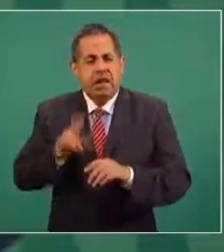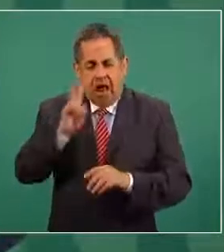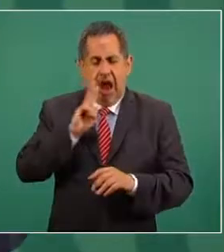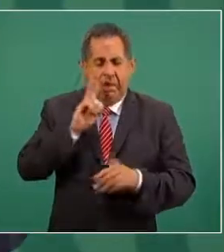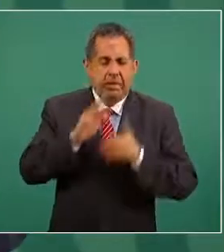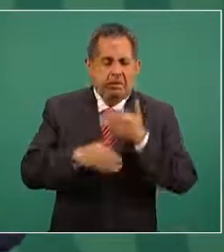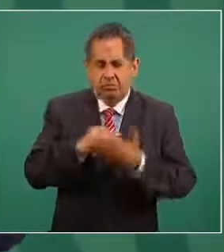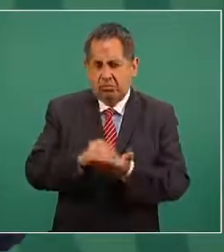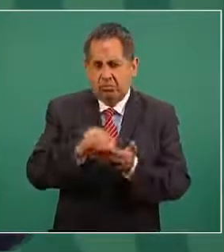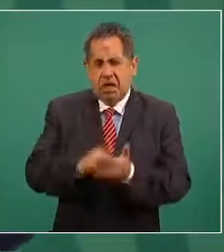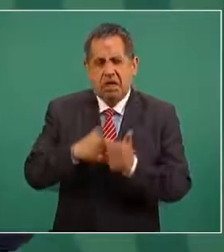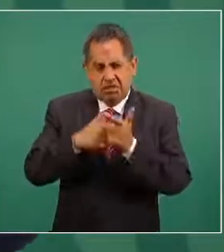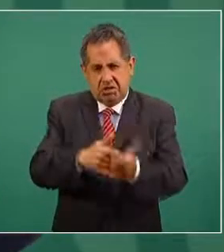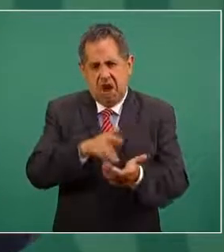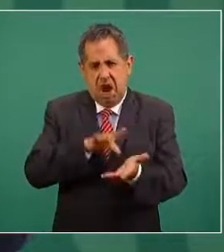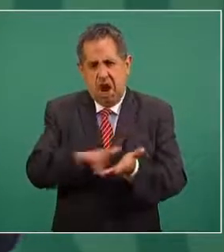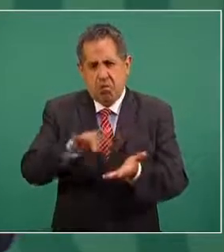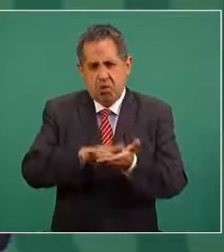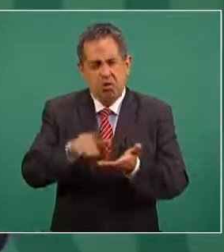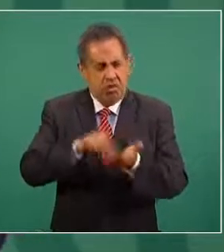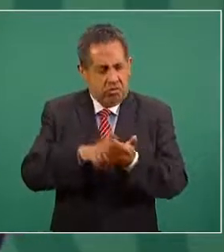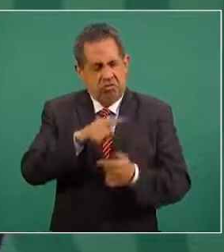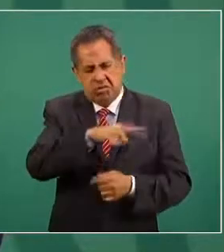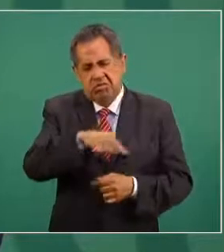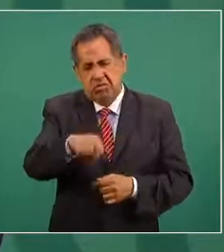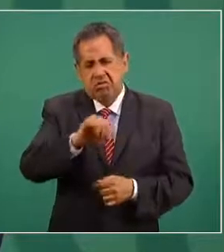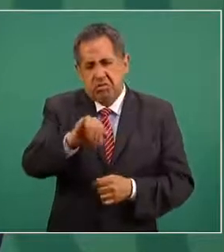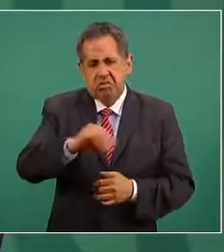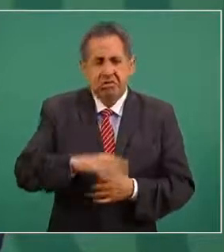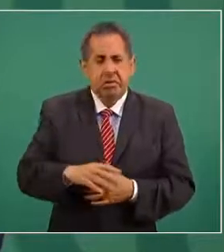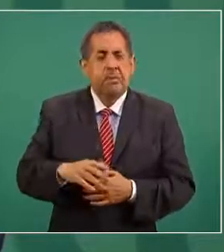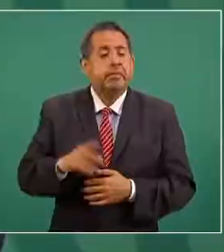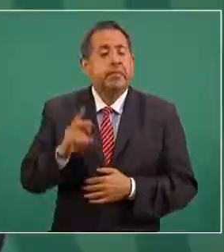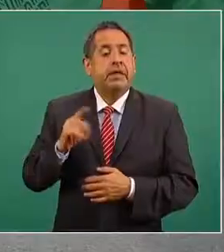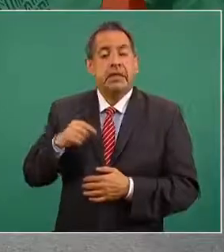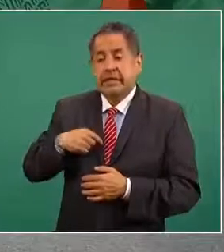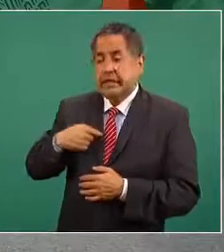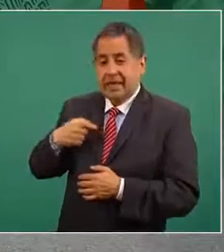seguir apoyando hay un programa